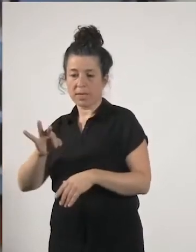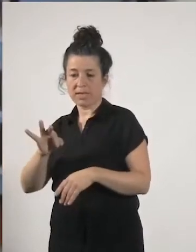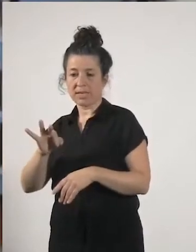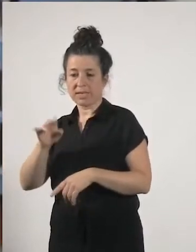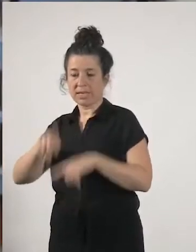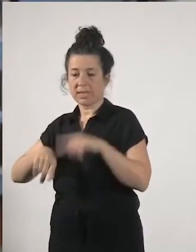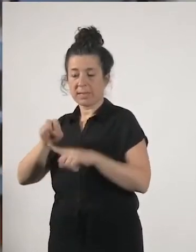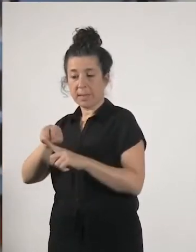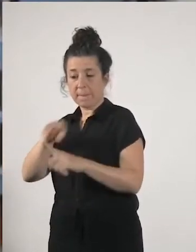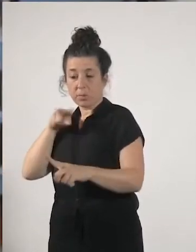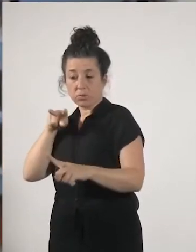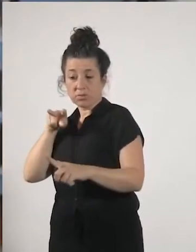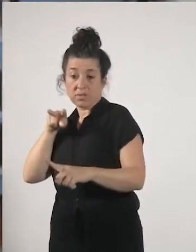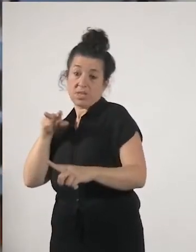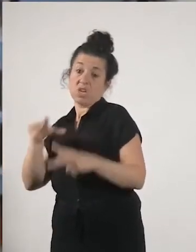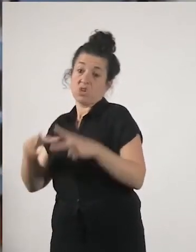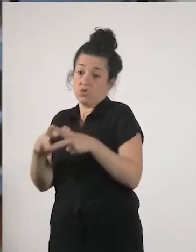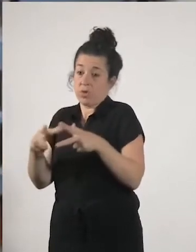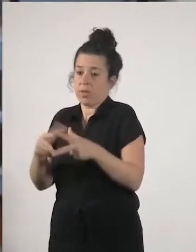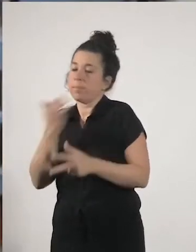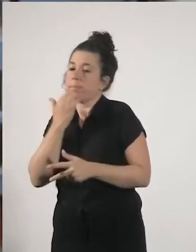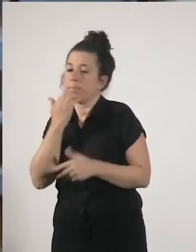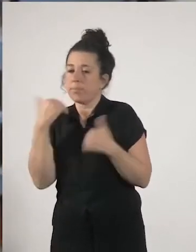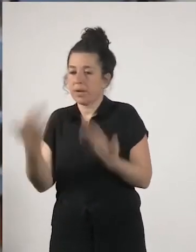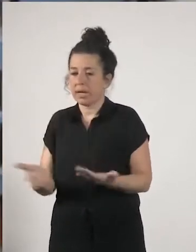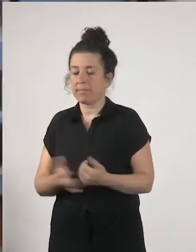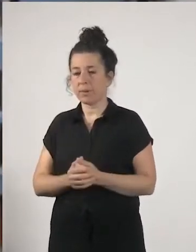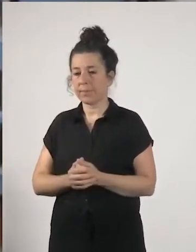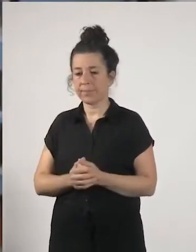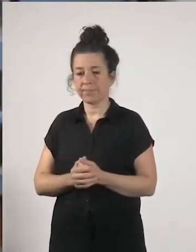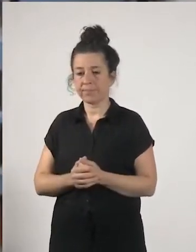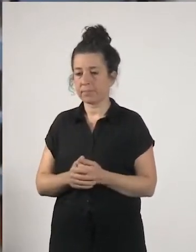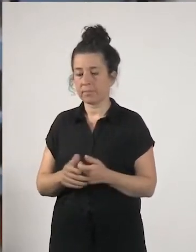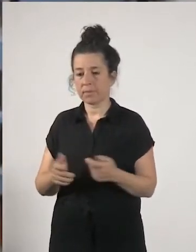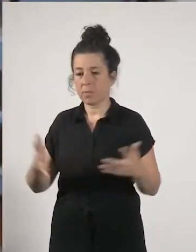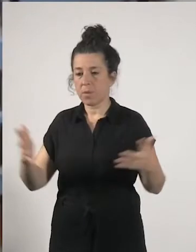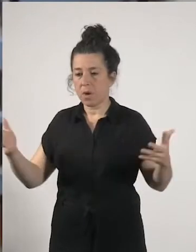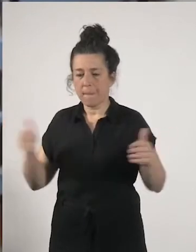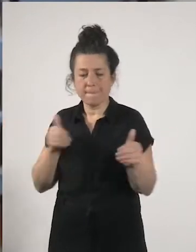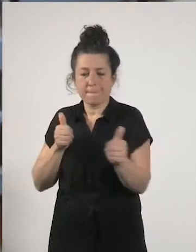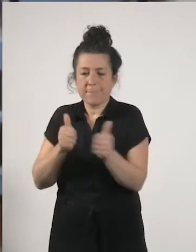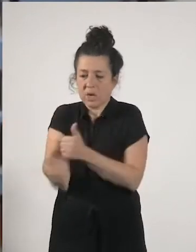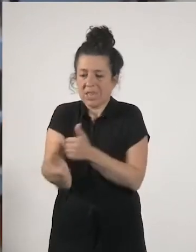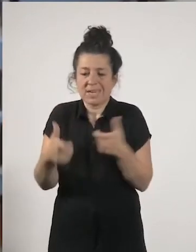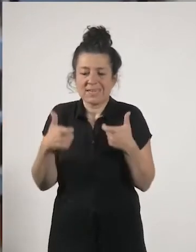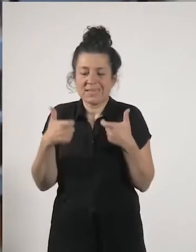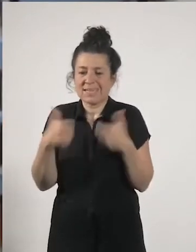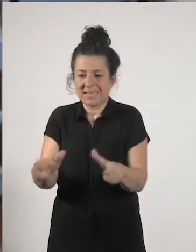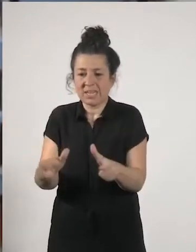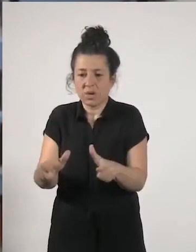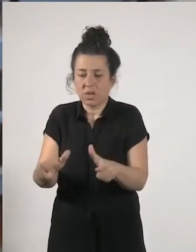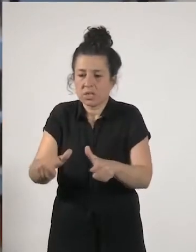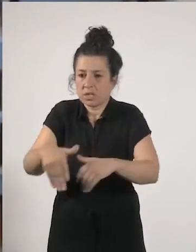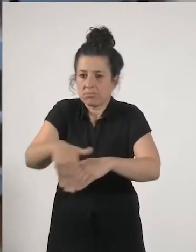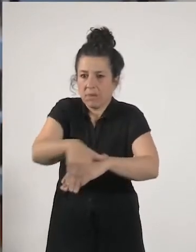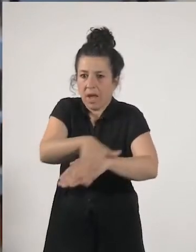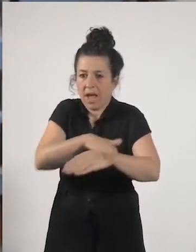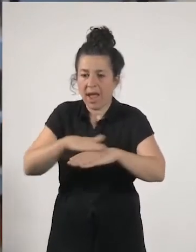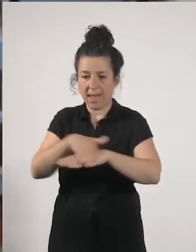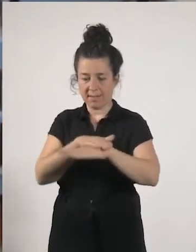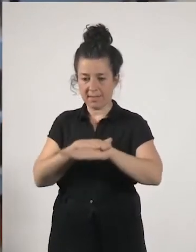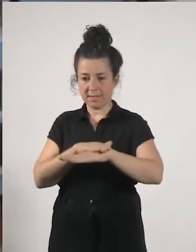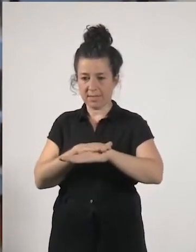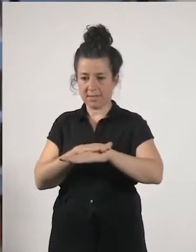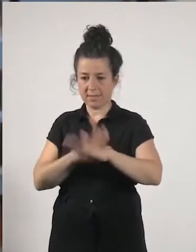social y priorizar sectores claves pero bueno es un poco un